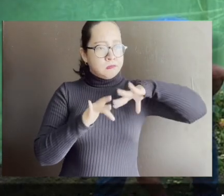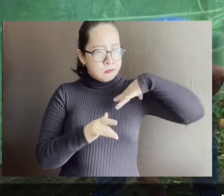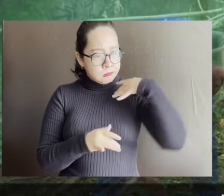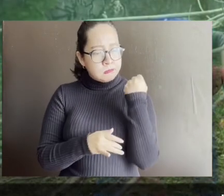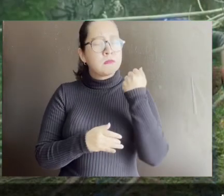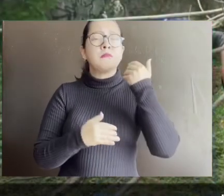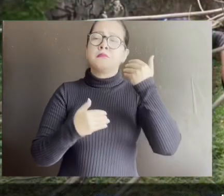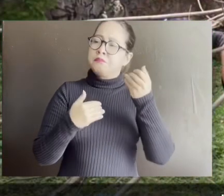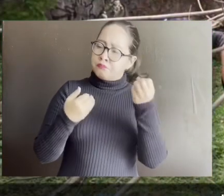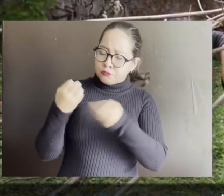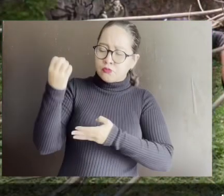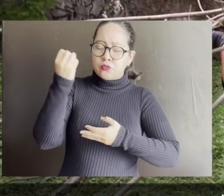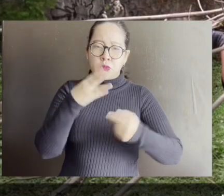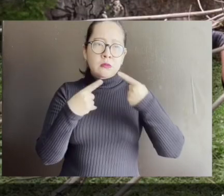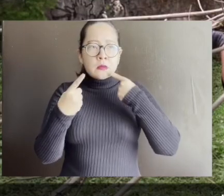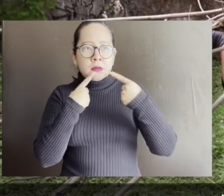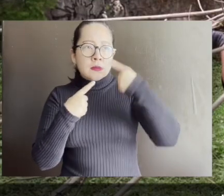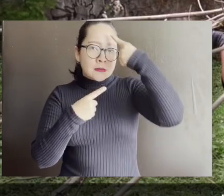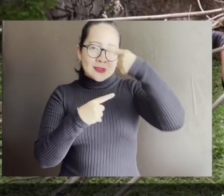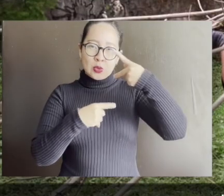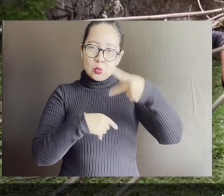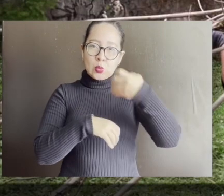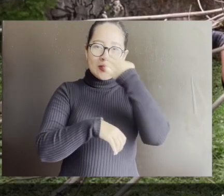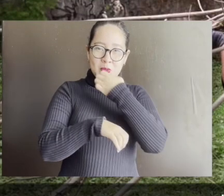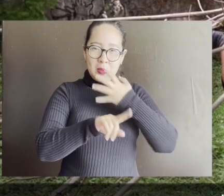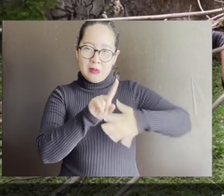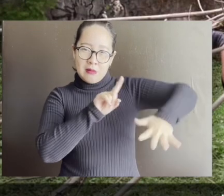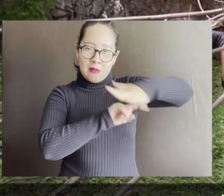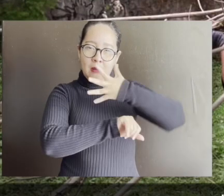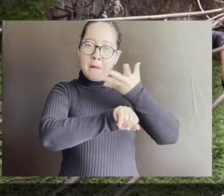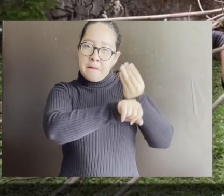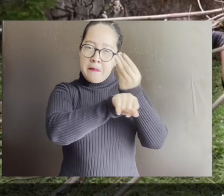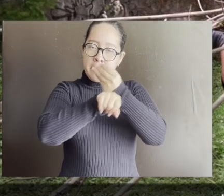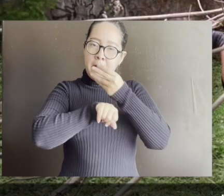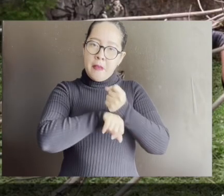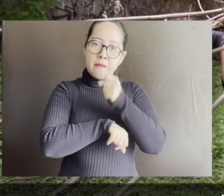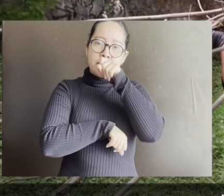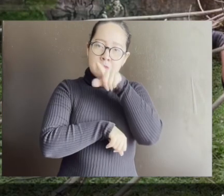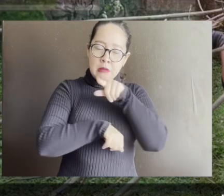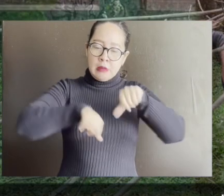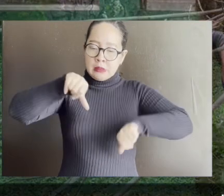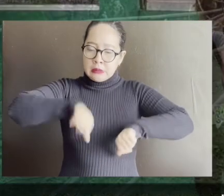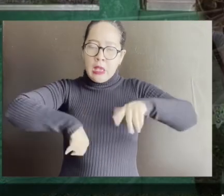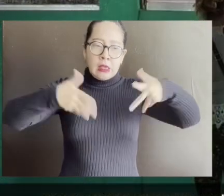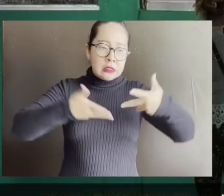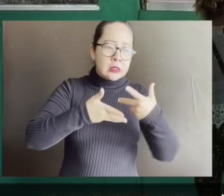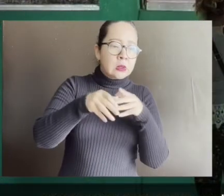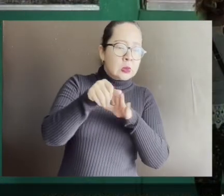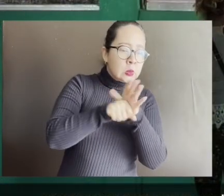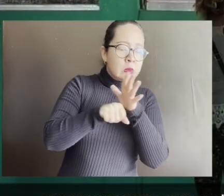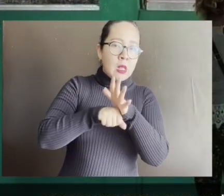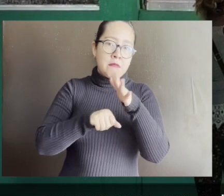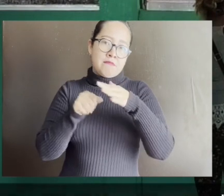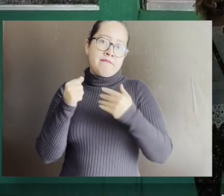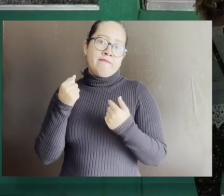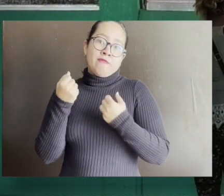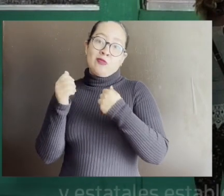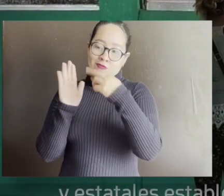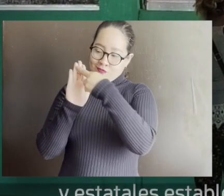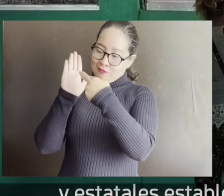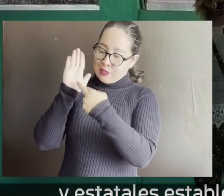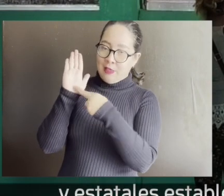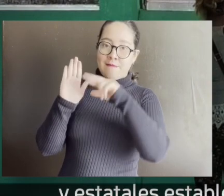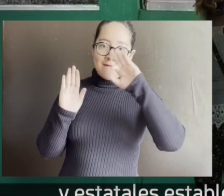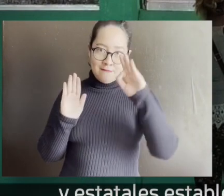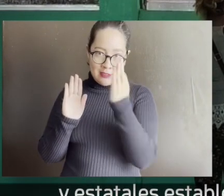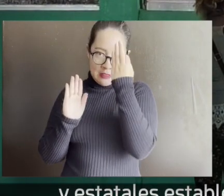para acondicionar sus planteles e implementar acciones basadas en los protocolos federales y